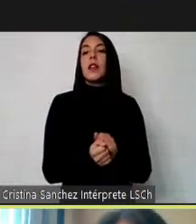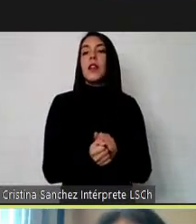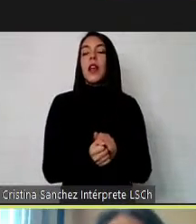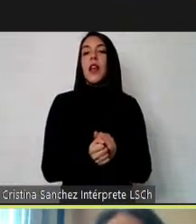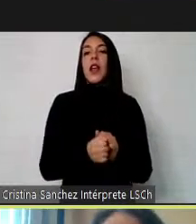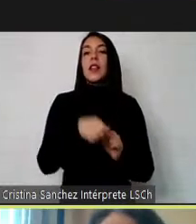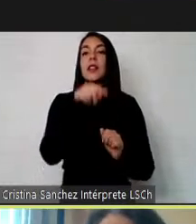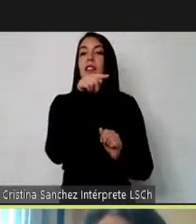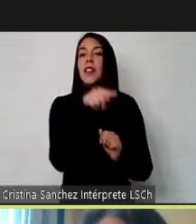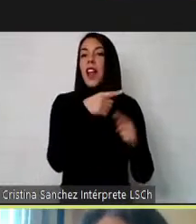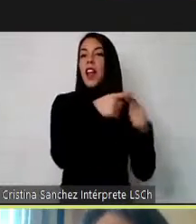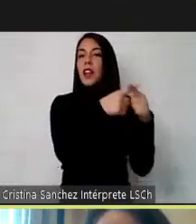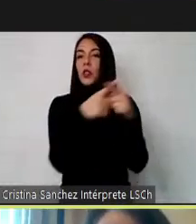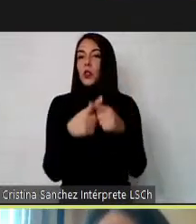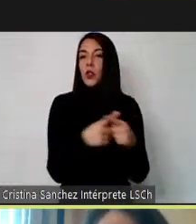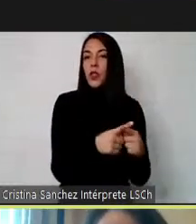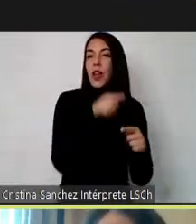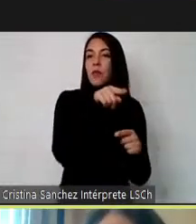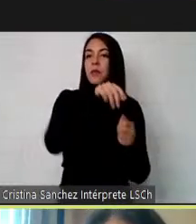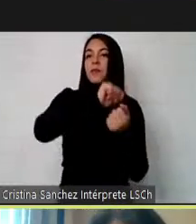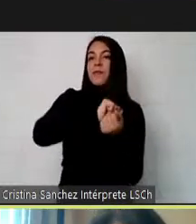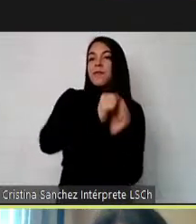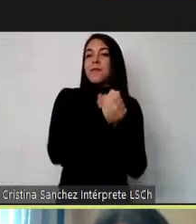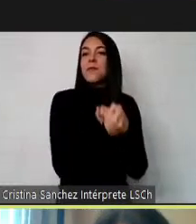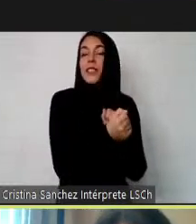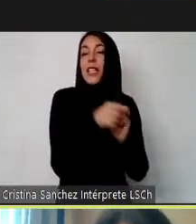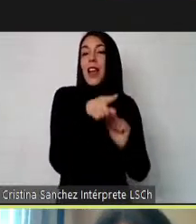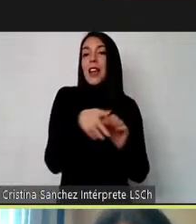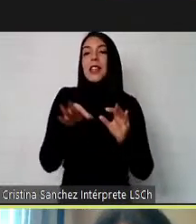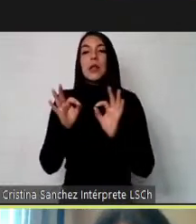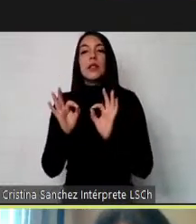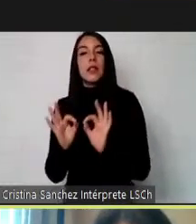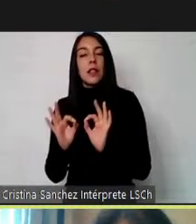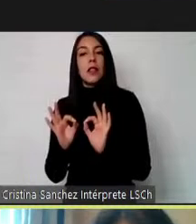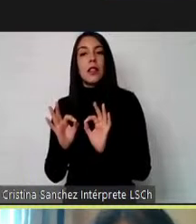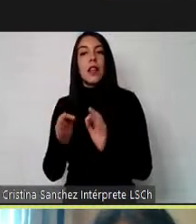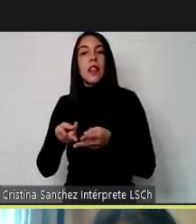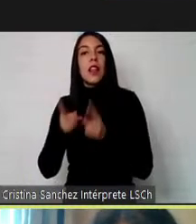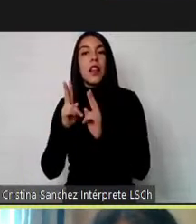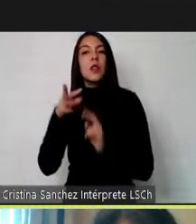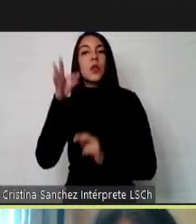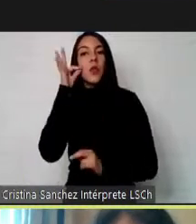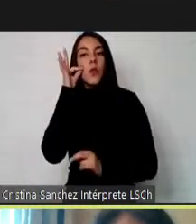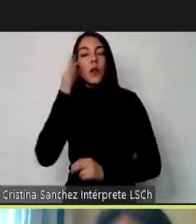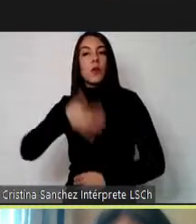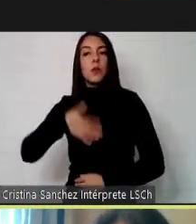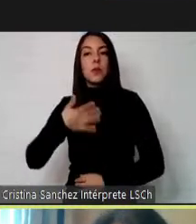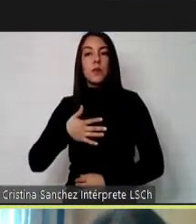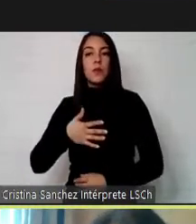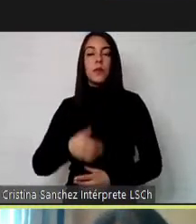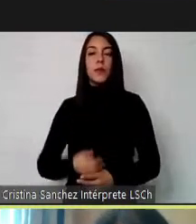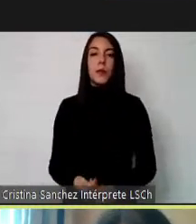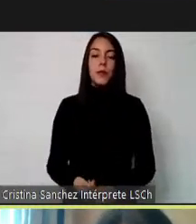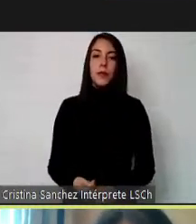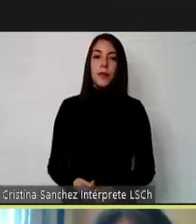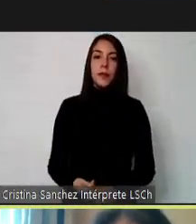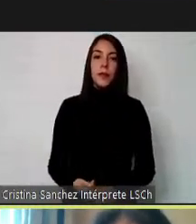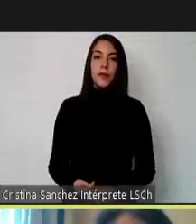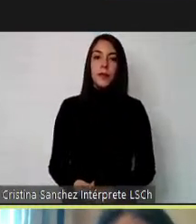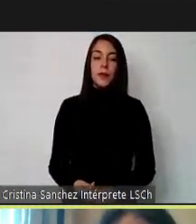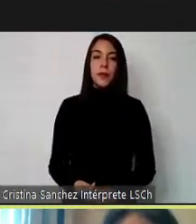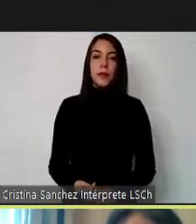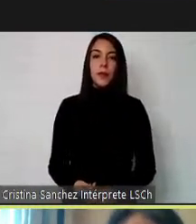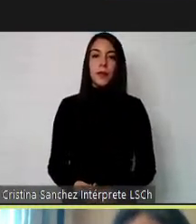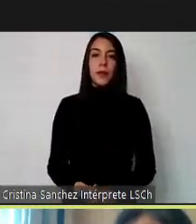sociedad para que se den garantía de estos derechos humanos fundamentales, ¿no? Por lo tanto,